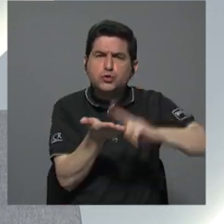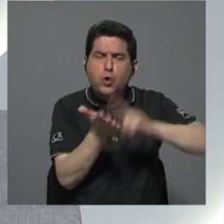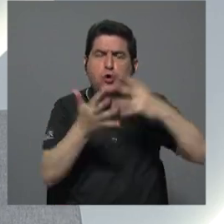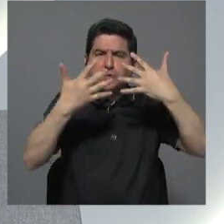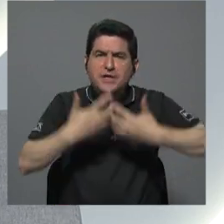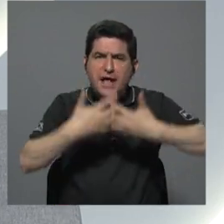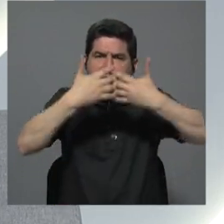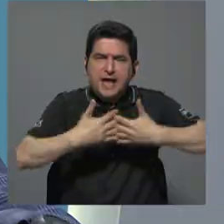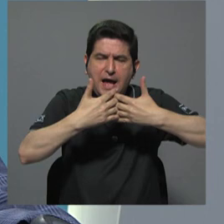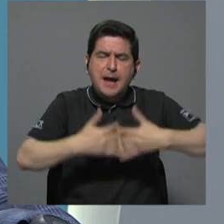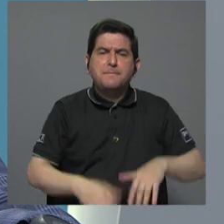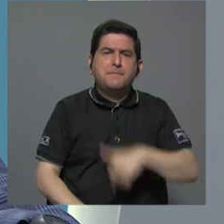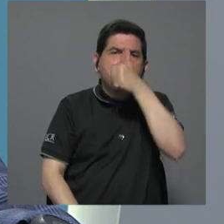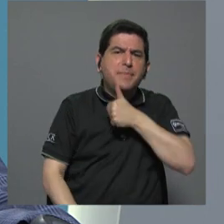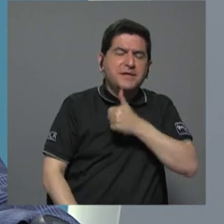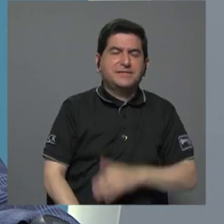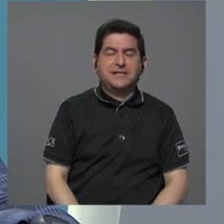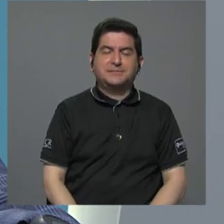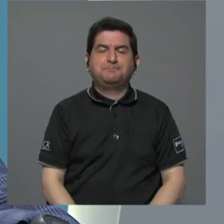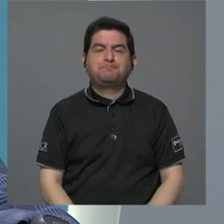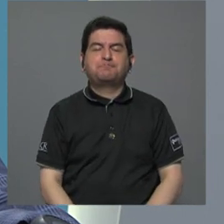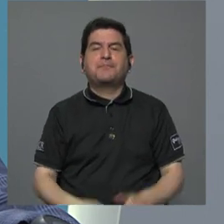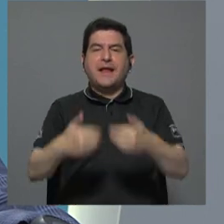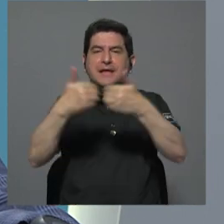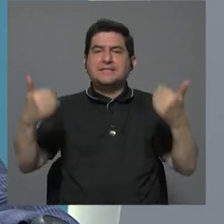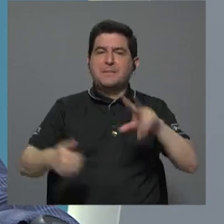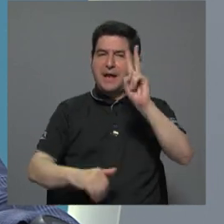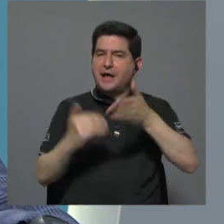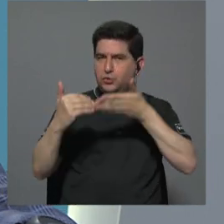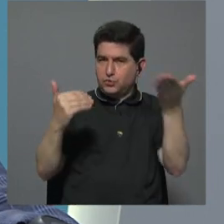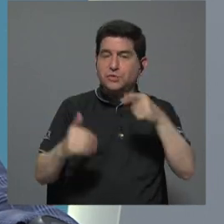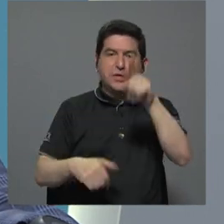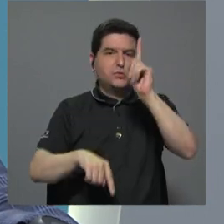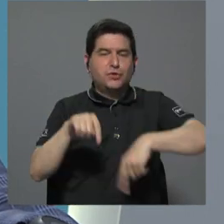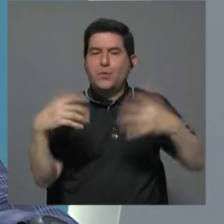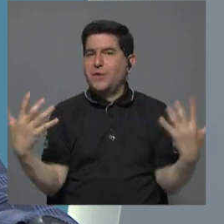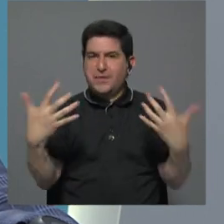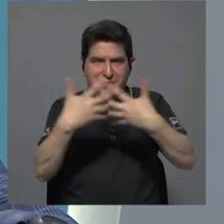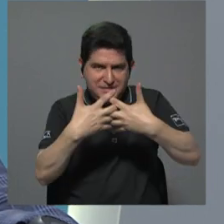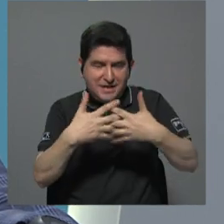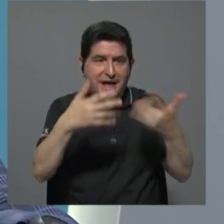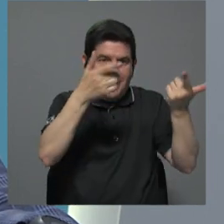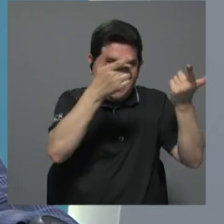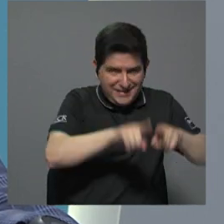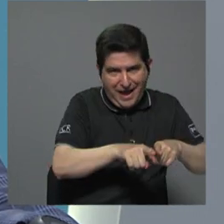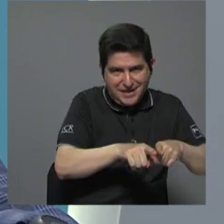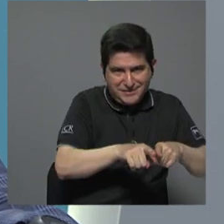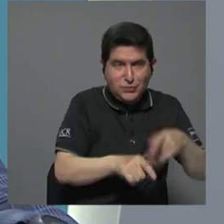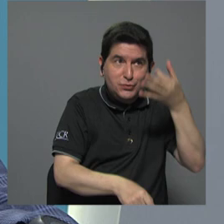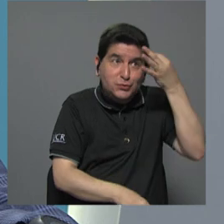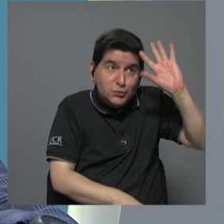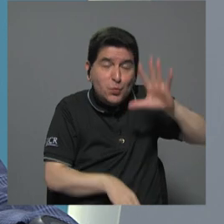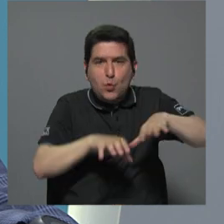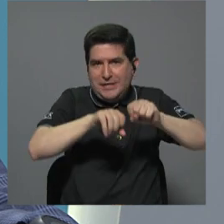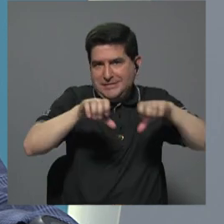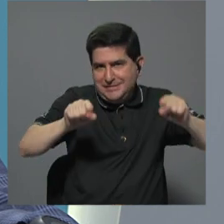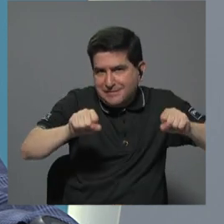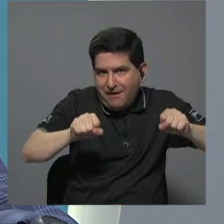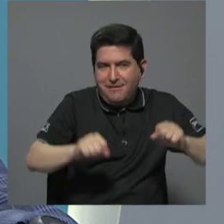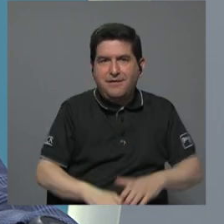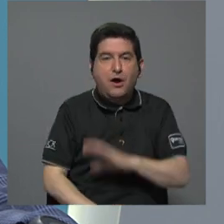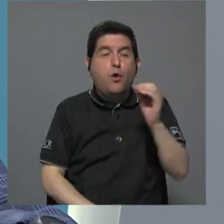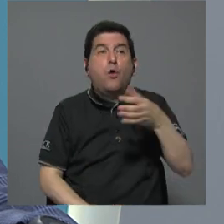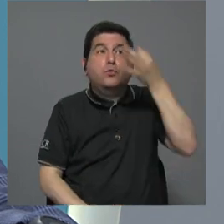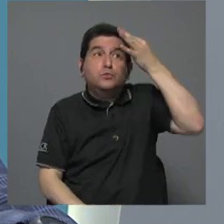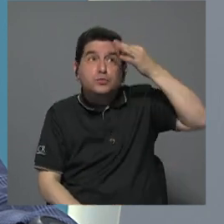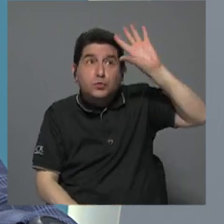las empresas constructoras? Mire, vamos a ver, separemos dos cosas. Usted no puede mezclar unos casos de presunta corrupción o